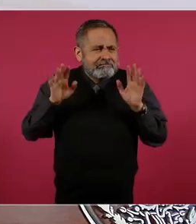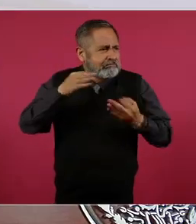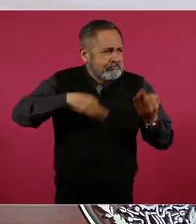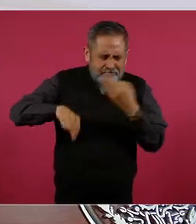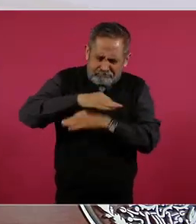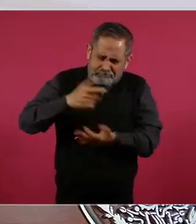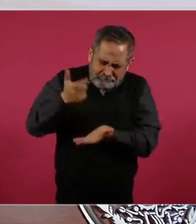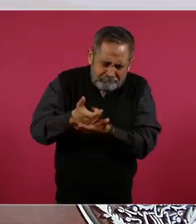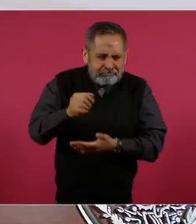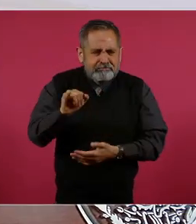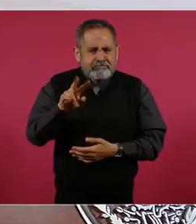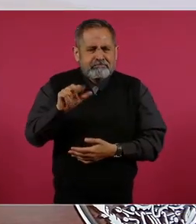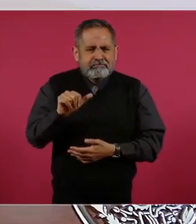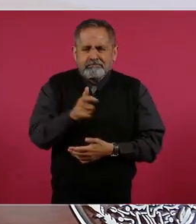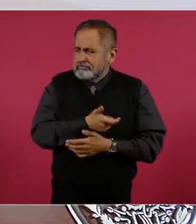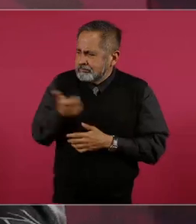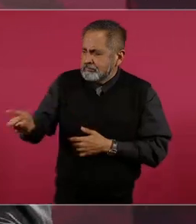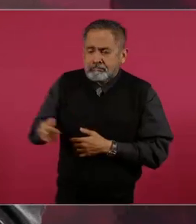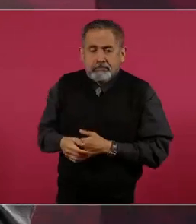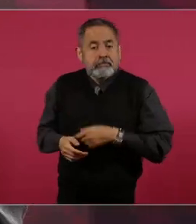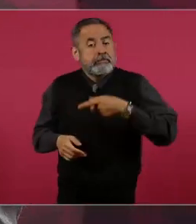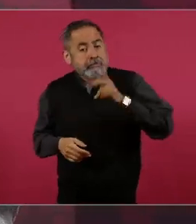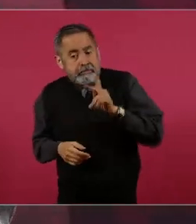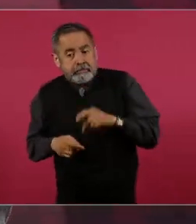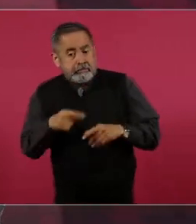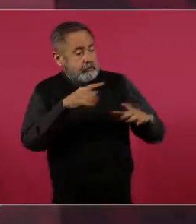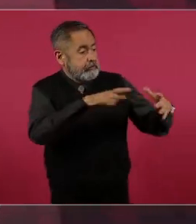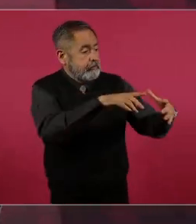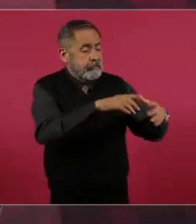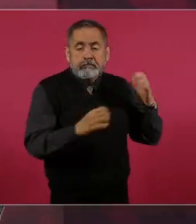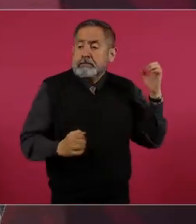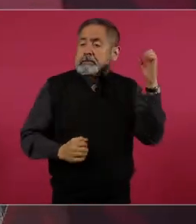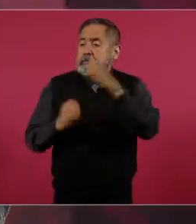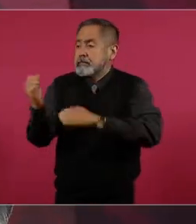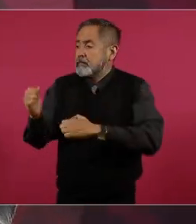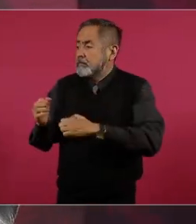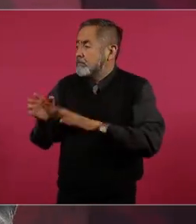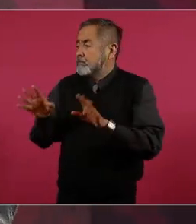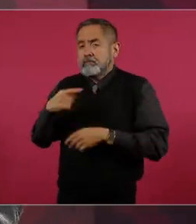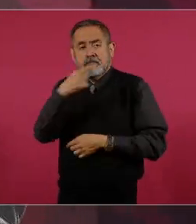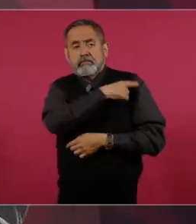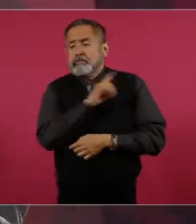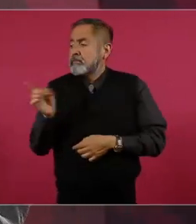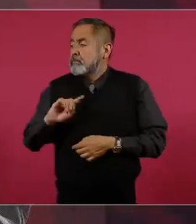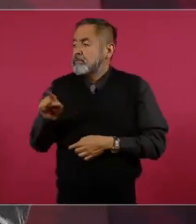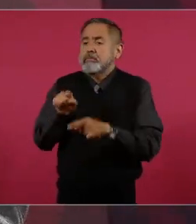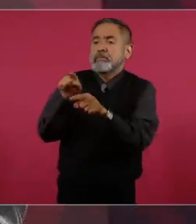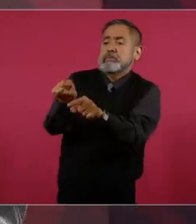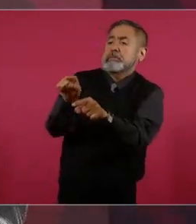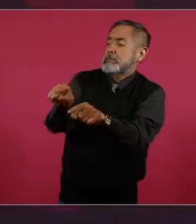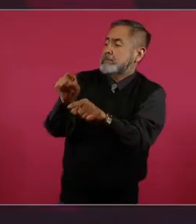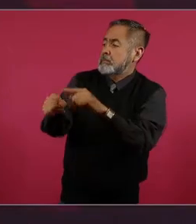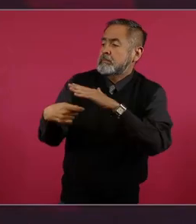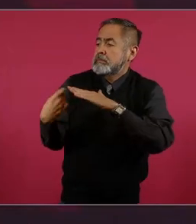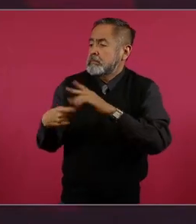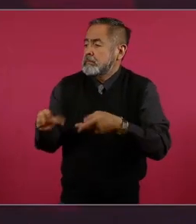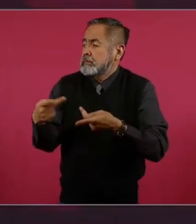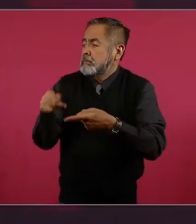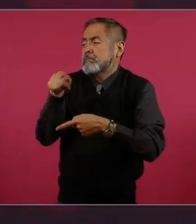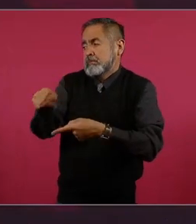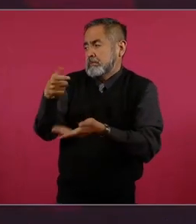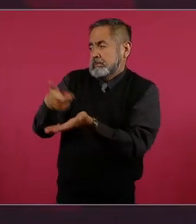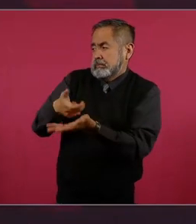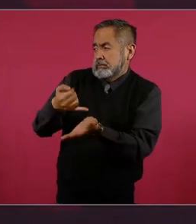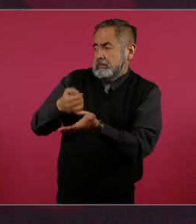Pero ellos querían engañar con eso, ¿no? ¿Cuánto? Si